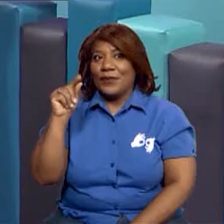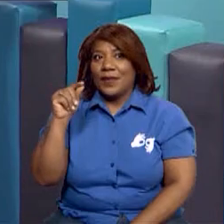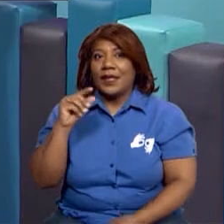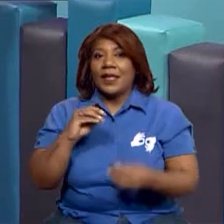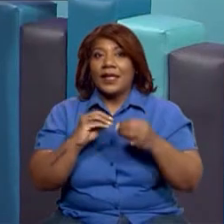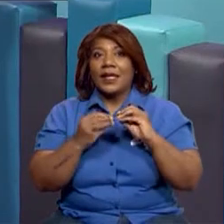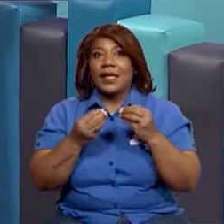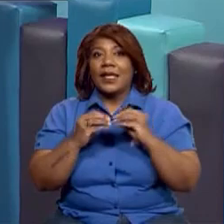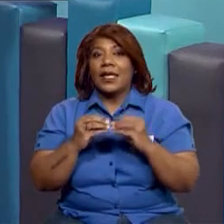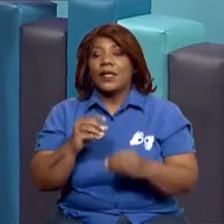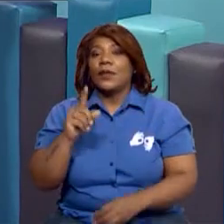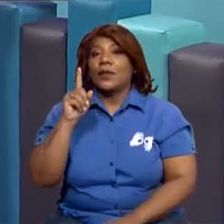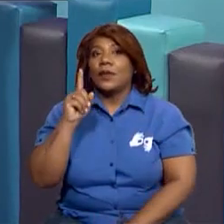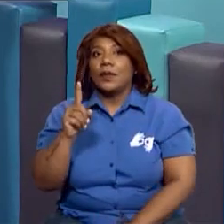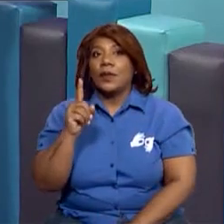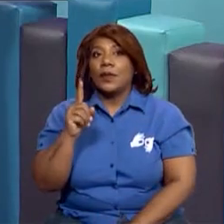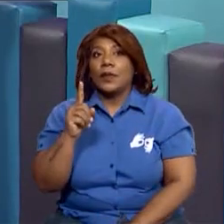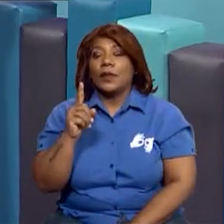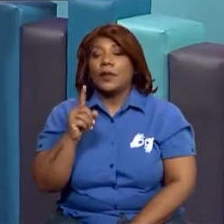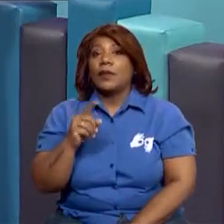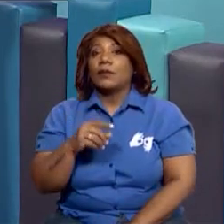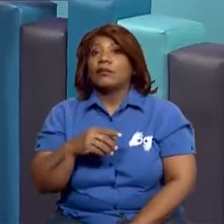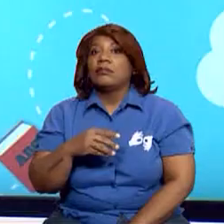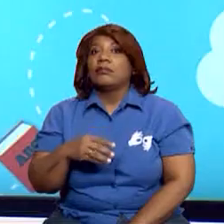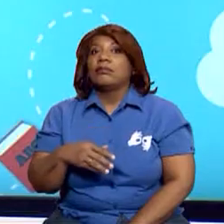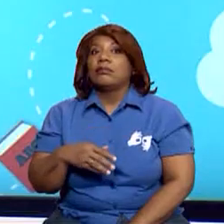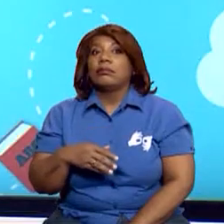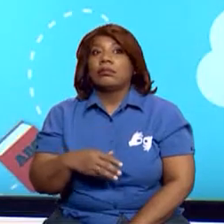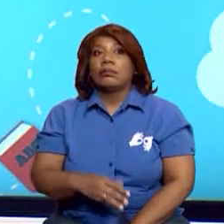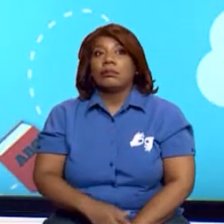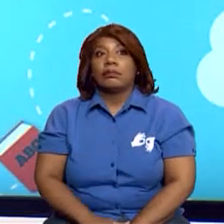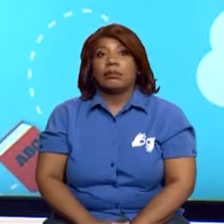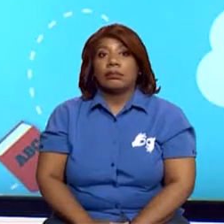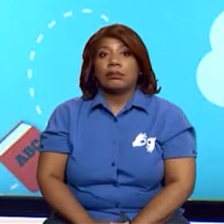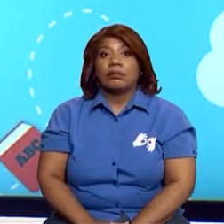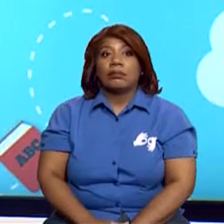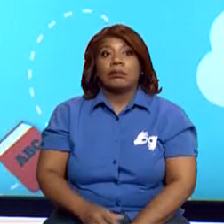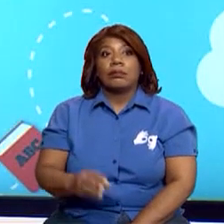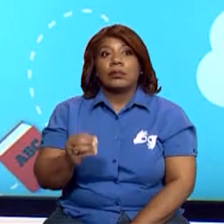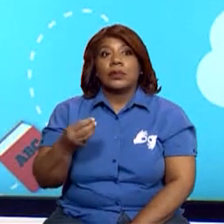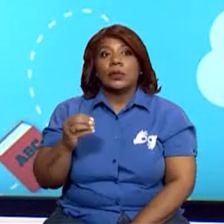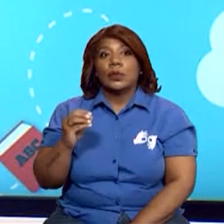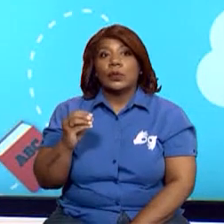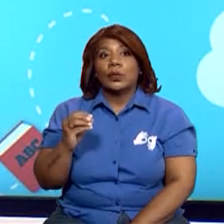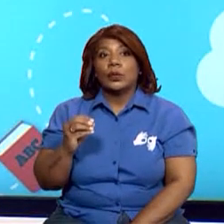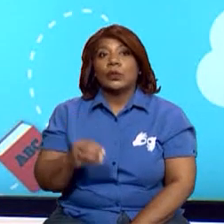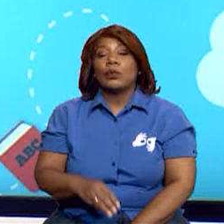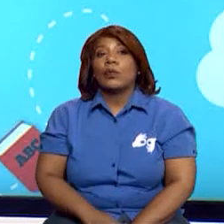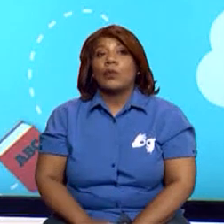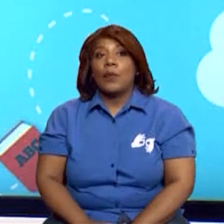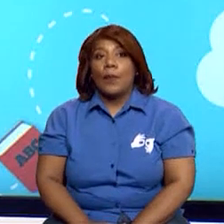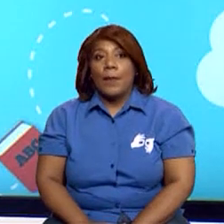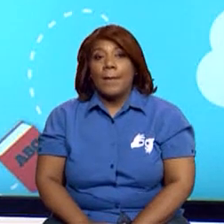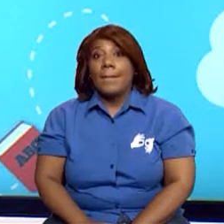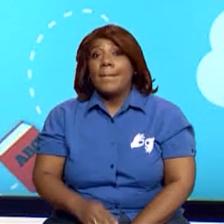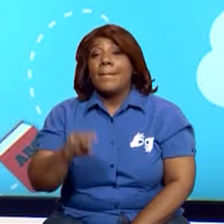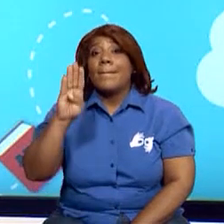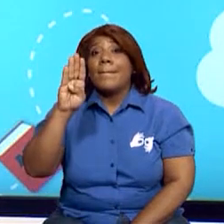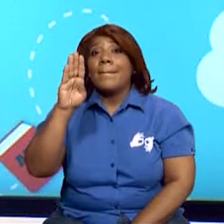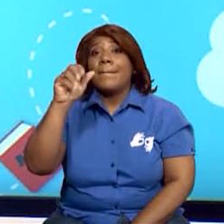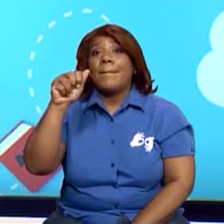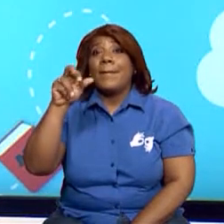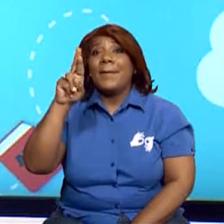viajar por el mar. Acá tienes que buscar dónde está ubicado el número uno y